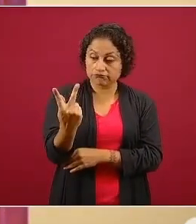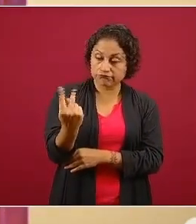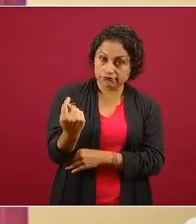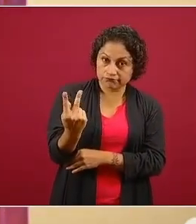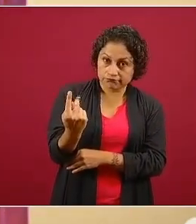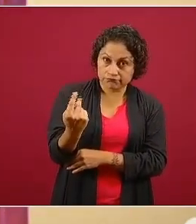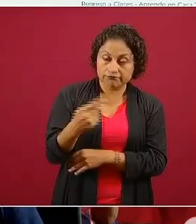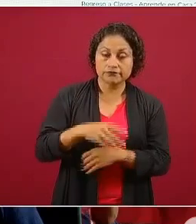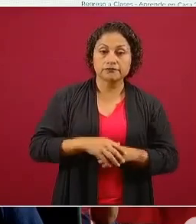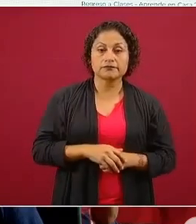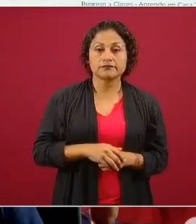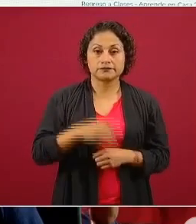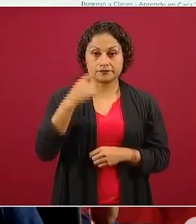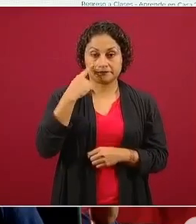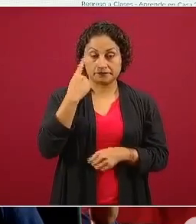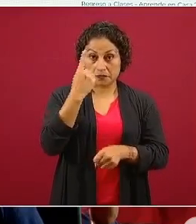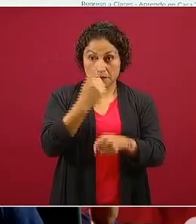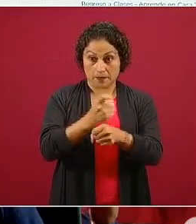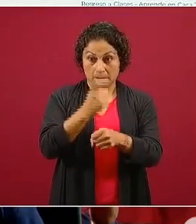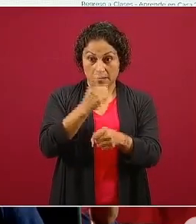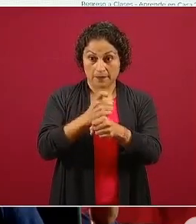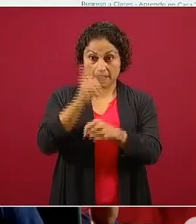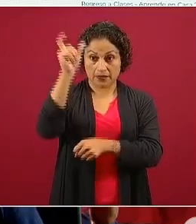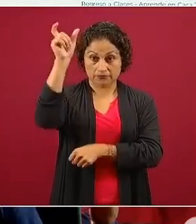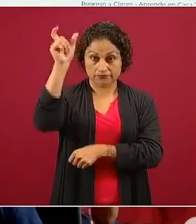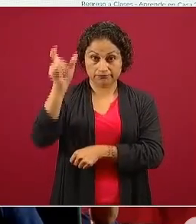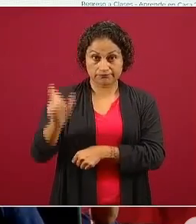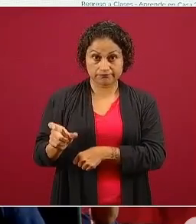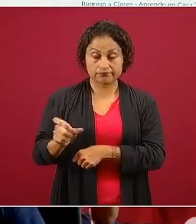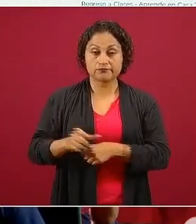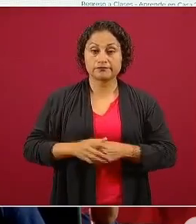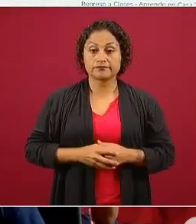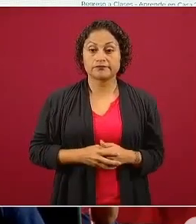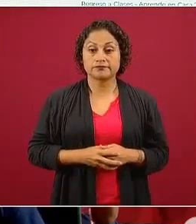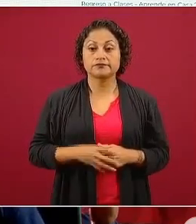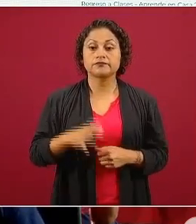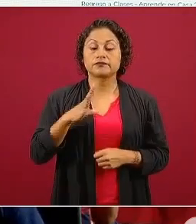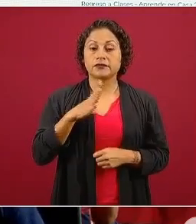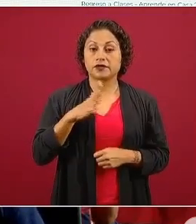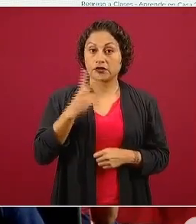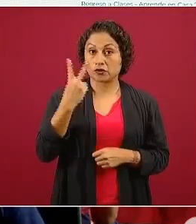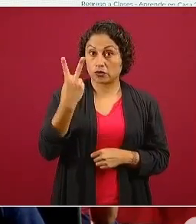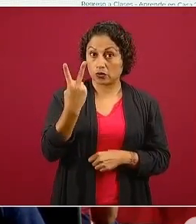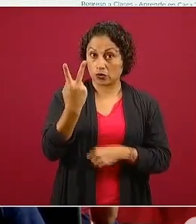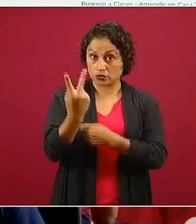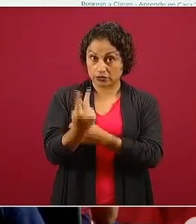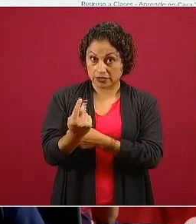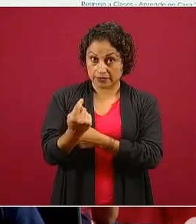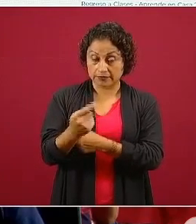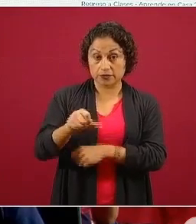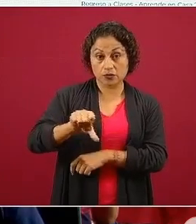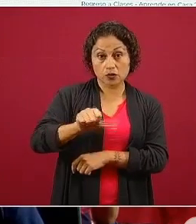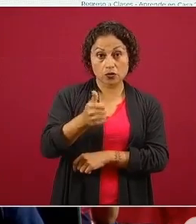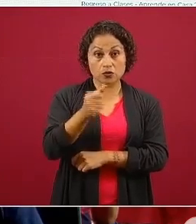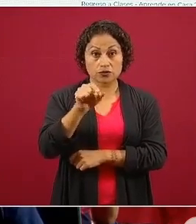cadena uno, vamos a trabajar con dos canales, el 11.2